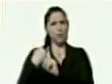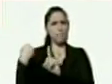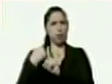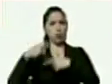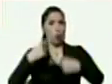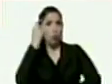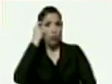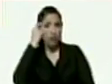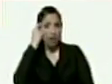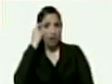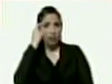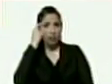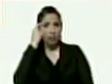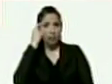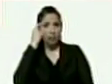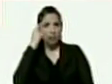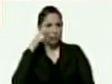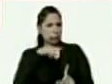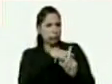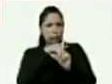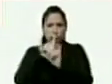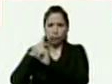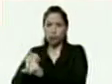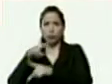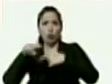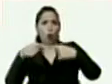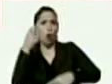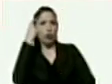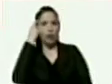amenaza todos los días a Venezuela